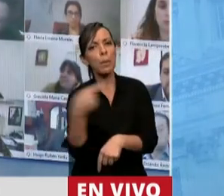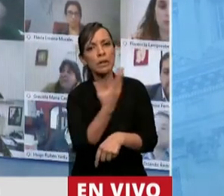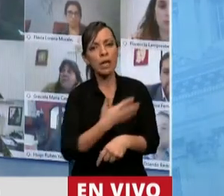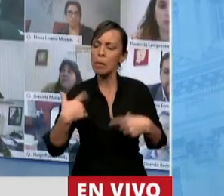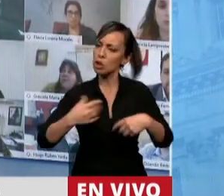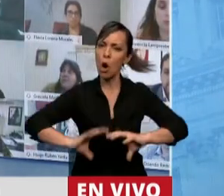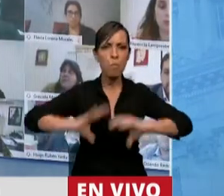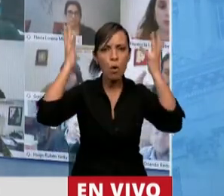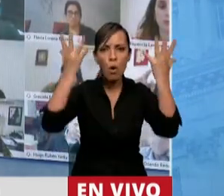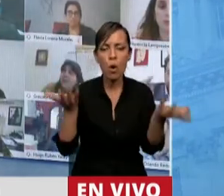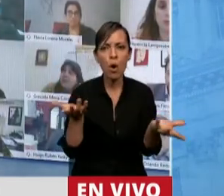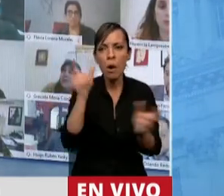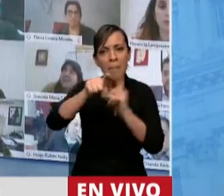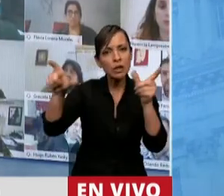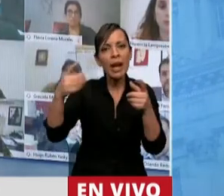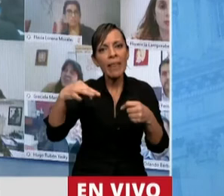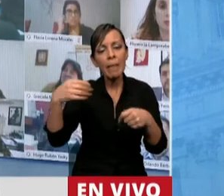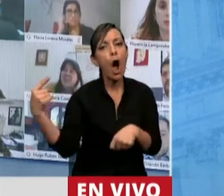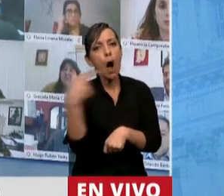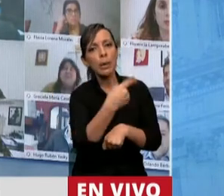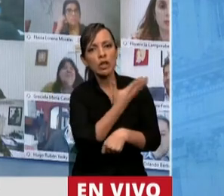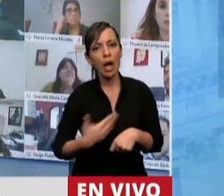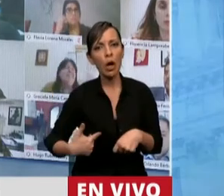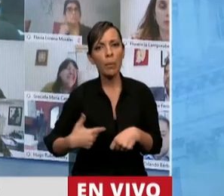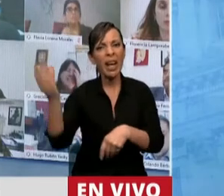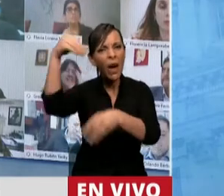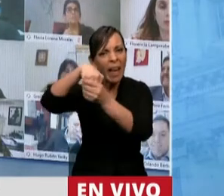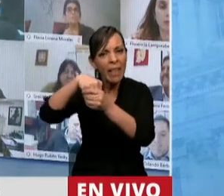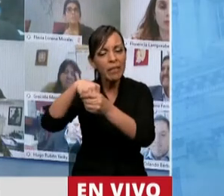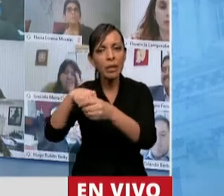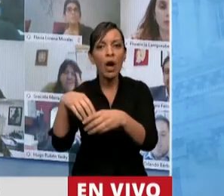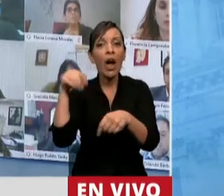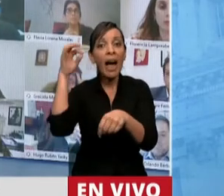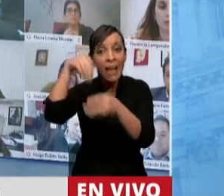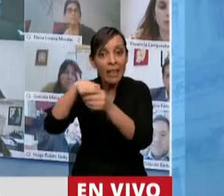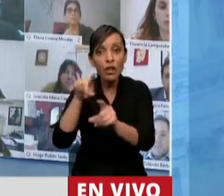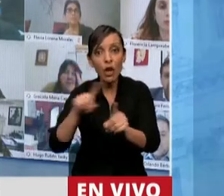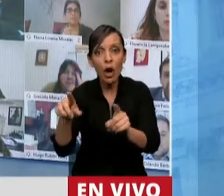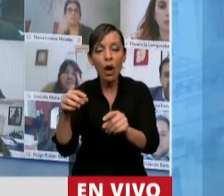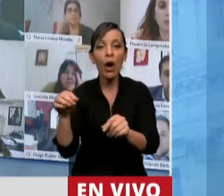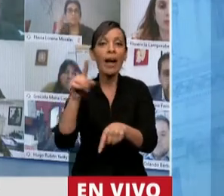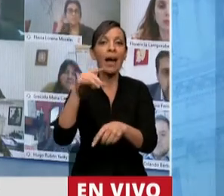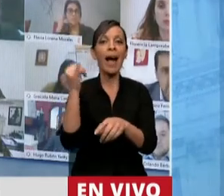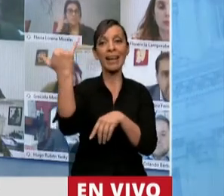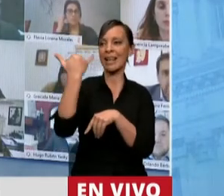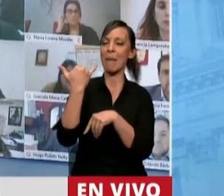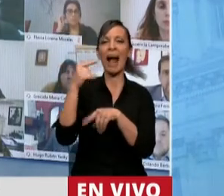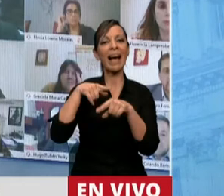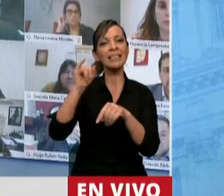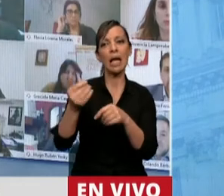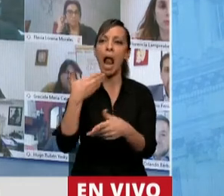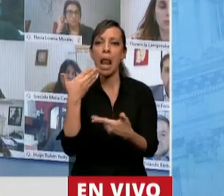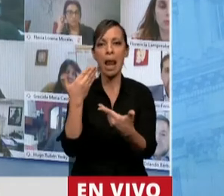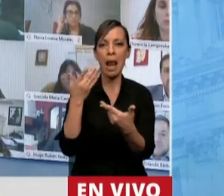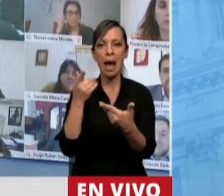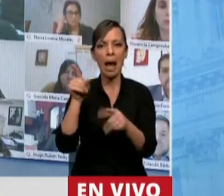violenta que quienes deberían estar haciendo oposición en la Cámara lo hagan en vez de la Cámara, las cámaras de la televisión. Y vayan a mentir